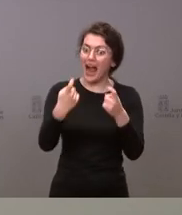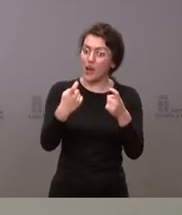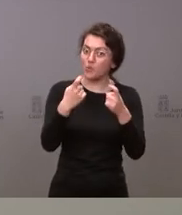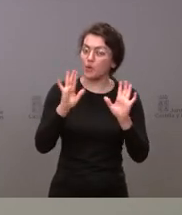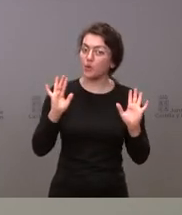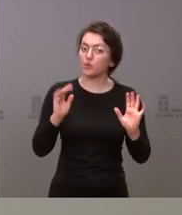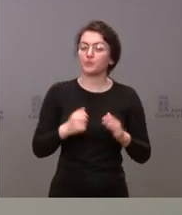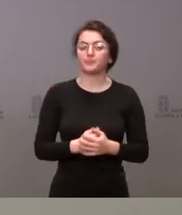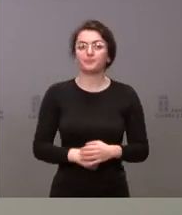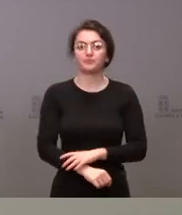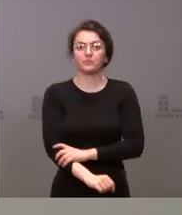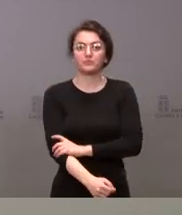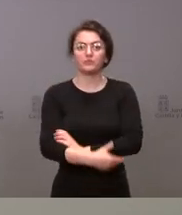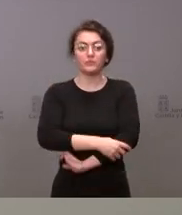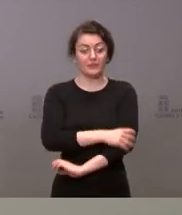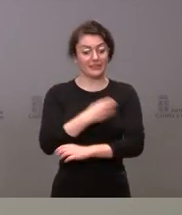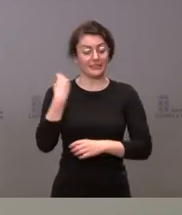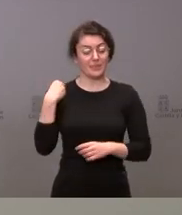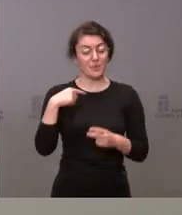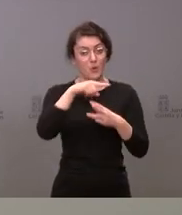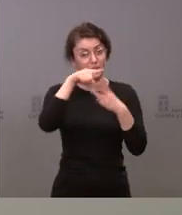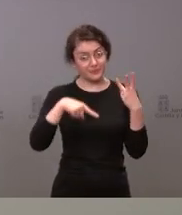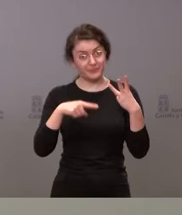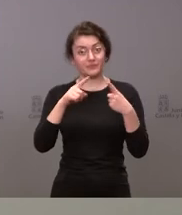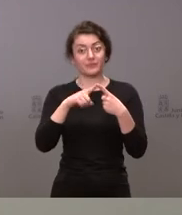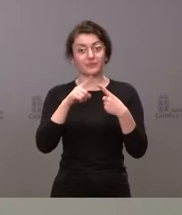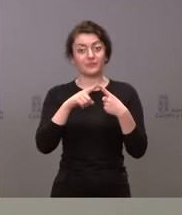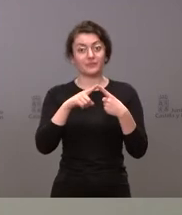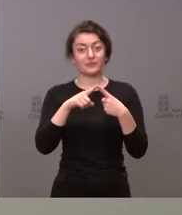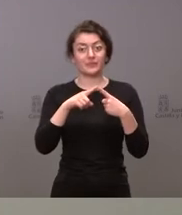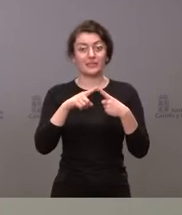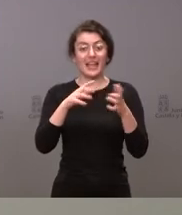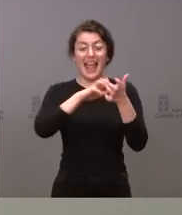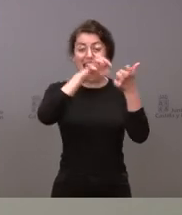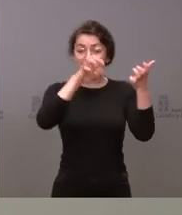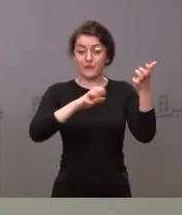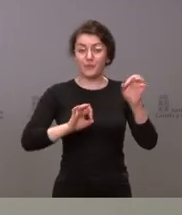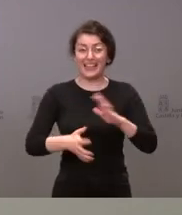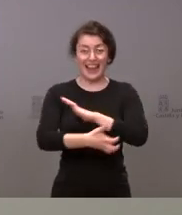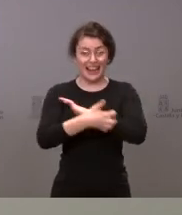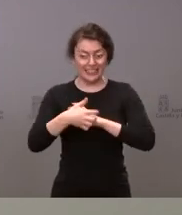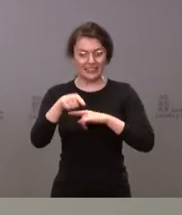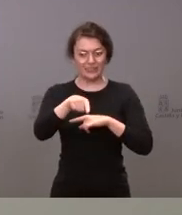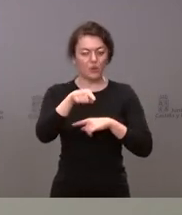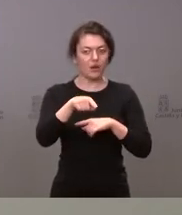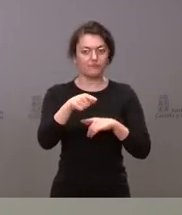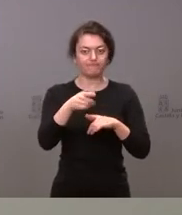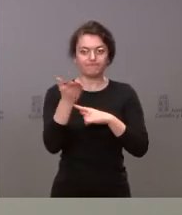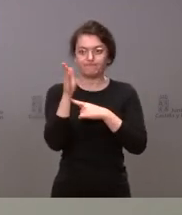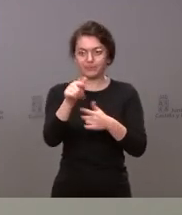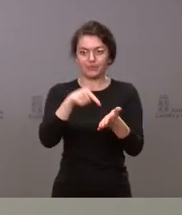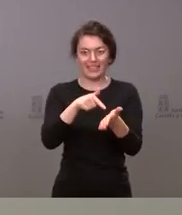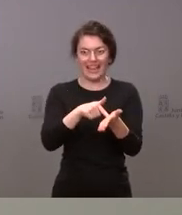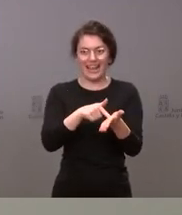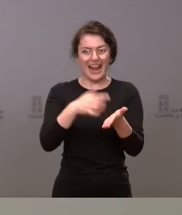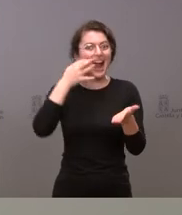pues sobre las tres cuestiones que usted plantea el informe de Caritas como es natural refleja una realidad una realidad que desde la Junta